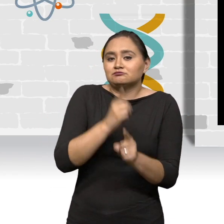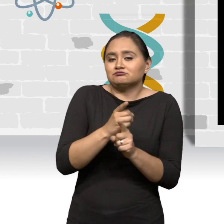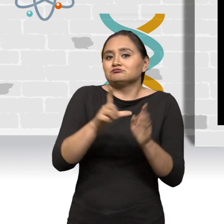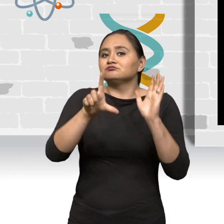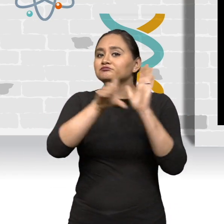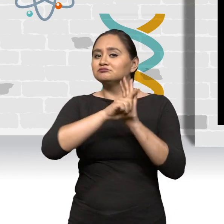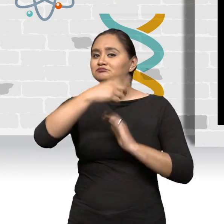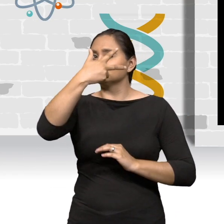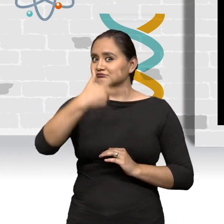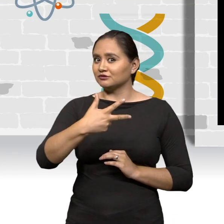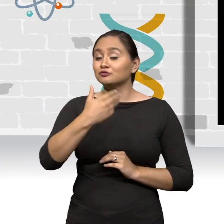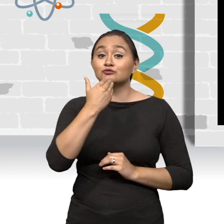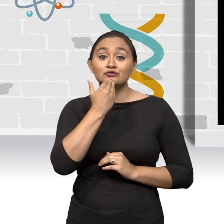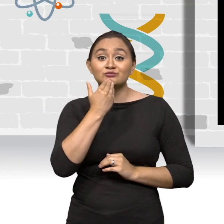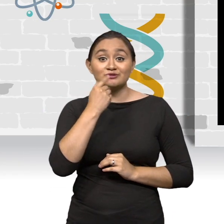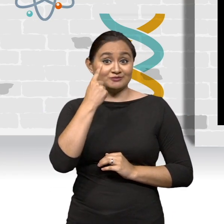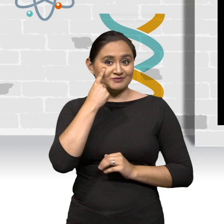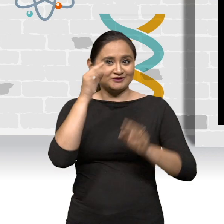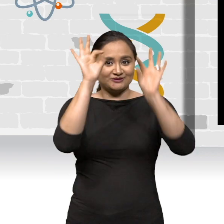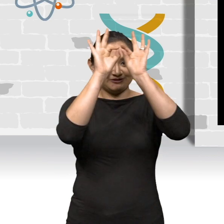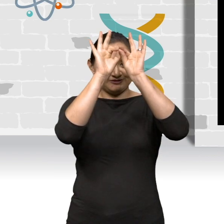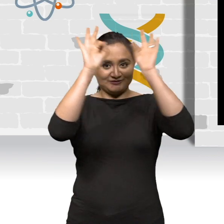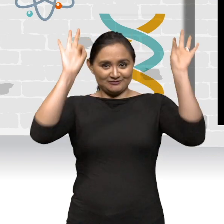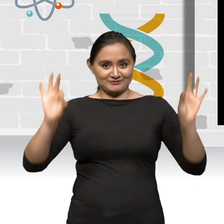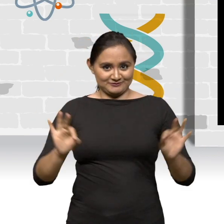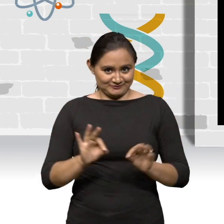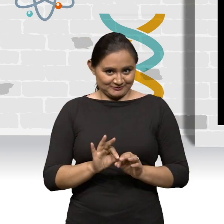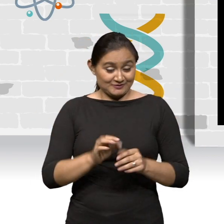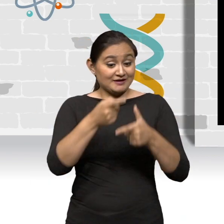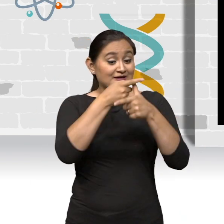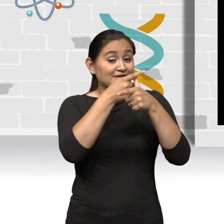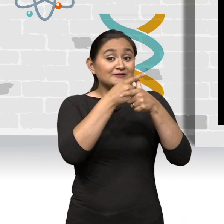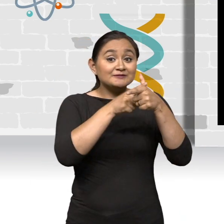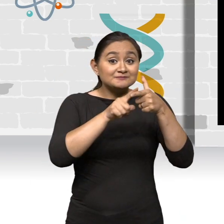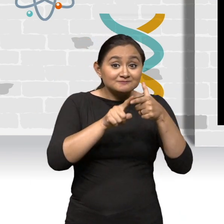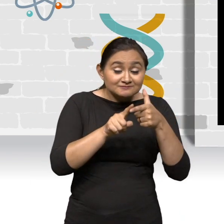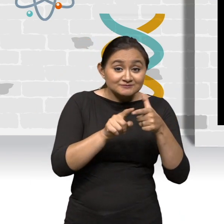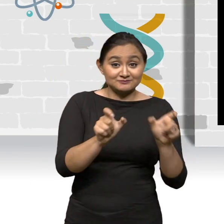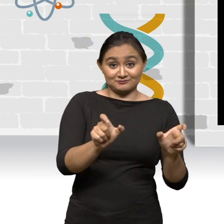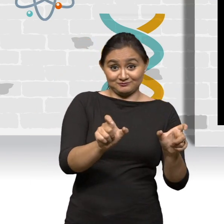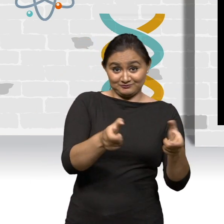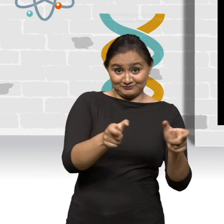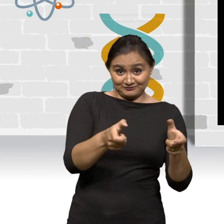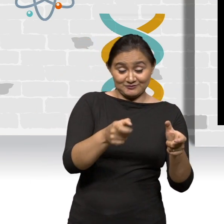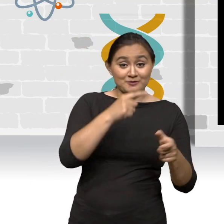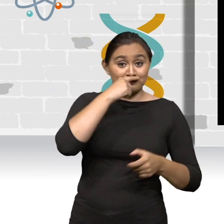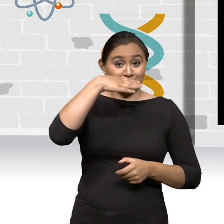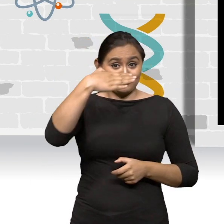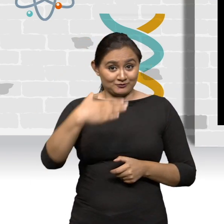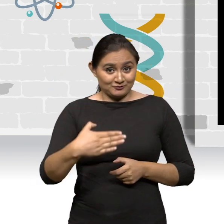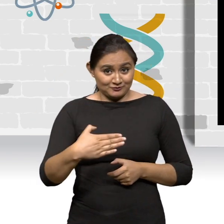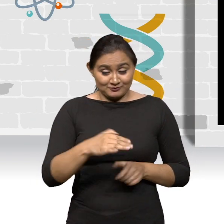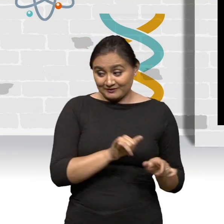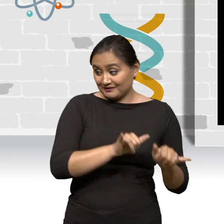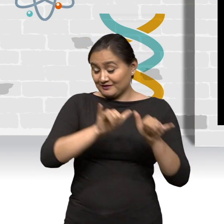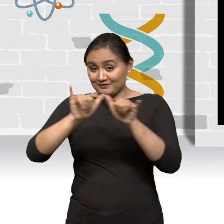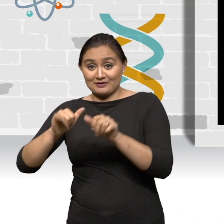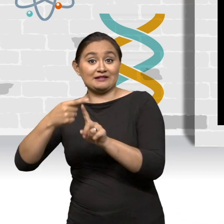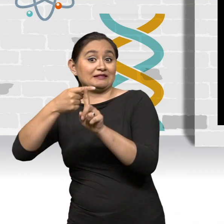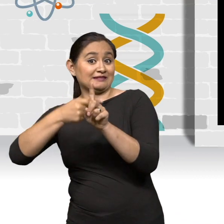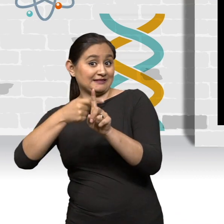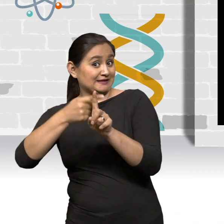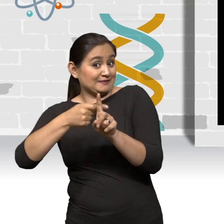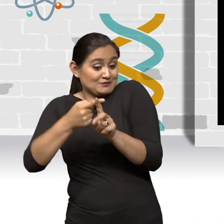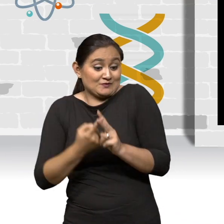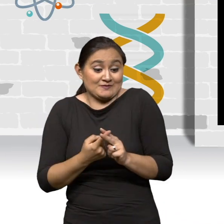Por esta razón, la ley de Charles se expresa de la siguiente manera. Si dividimos el volumen del gas con respecto a su temperatura